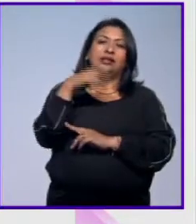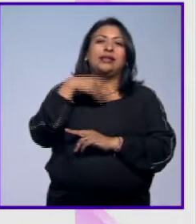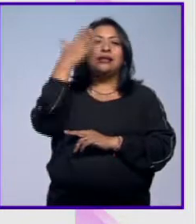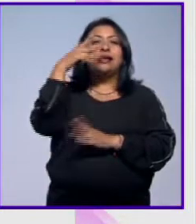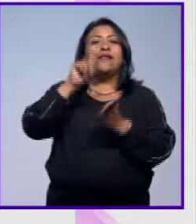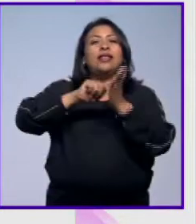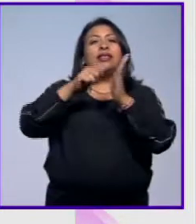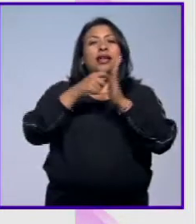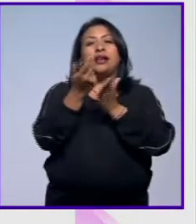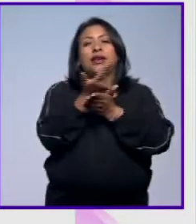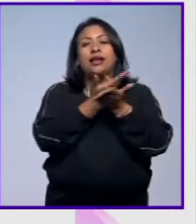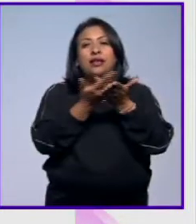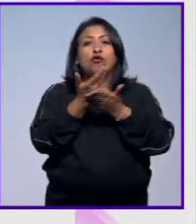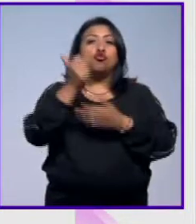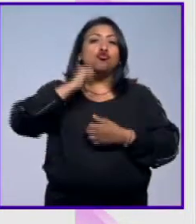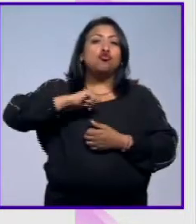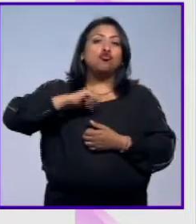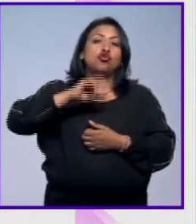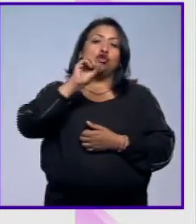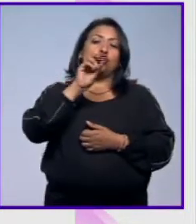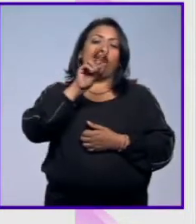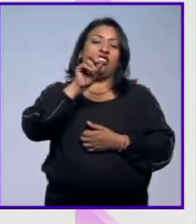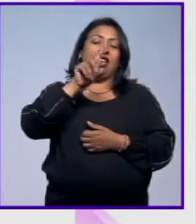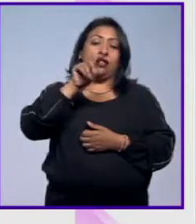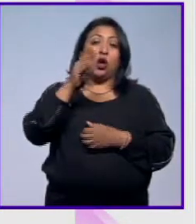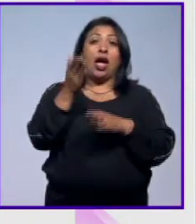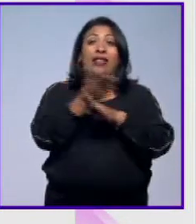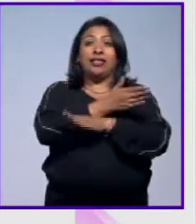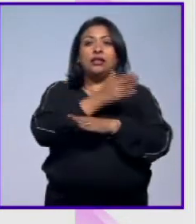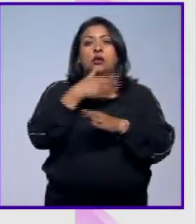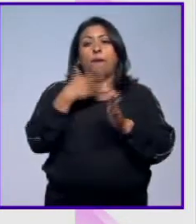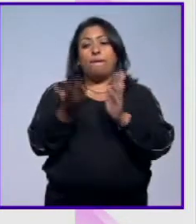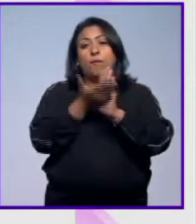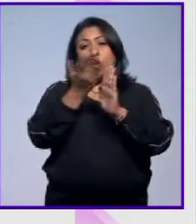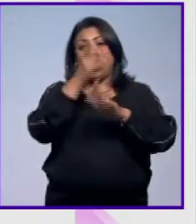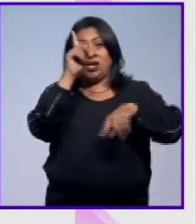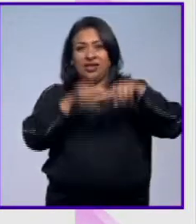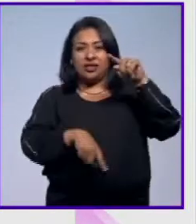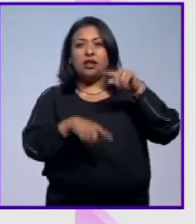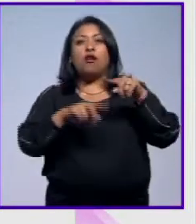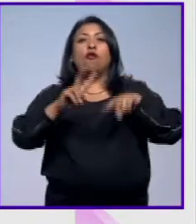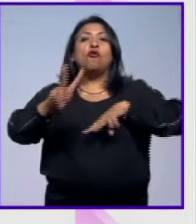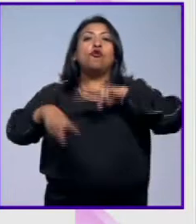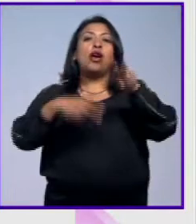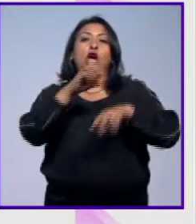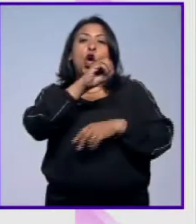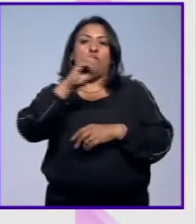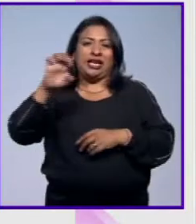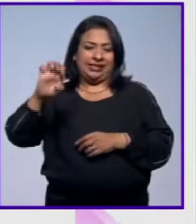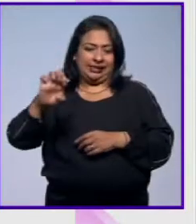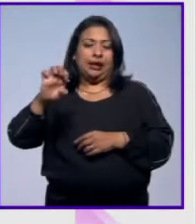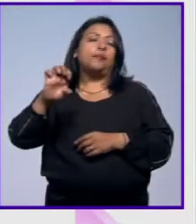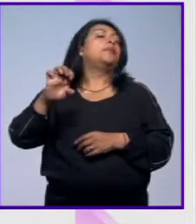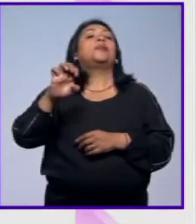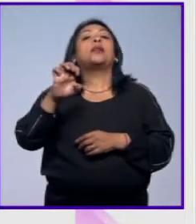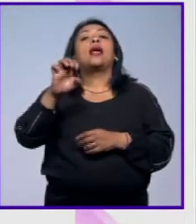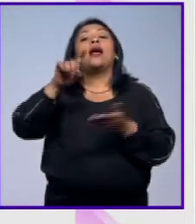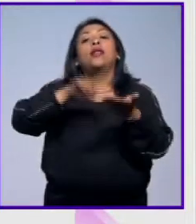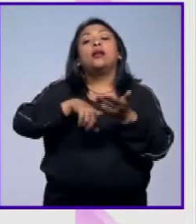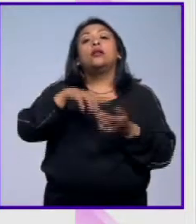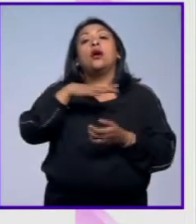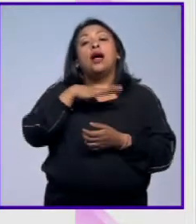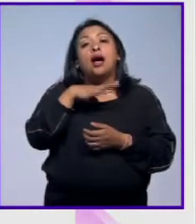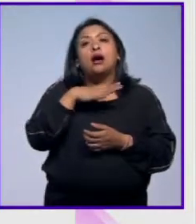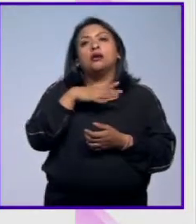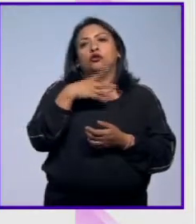técnicas de dibujo y de murales soviéticos y antes de que se levantara al muro logró marcharse a la parte oeste de Alemania donde desarrolló